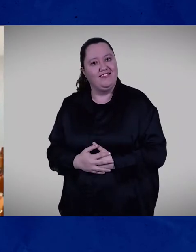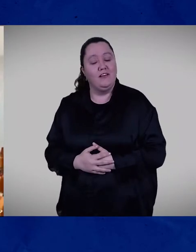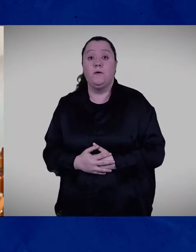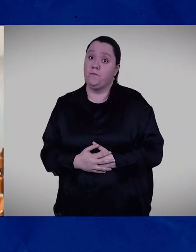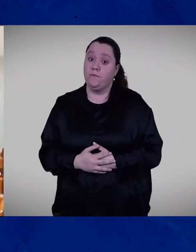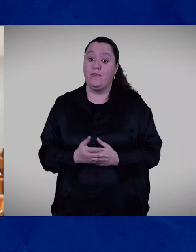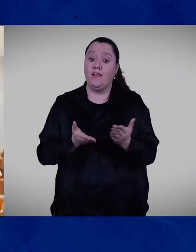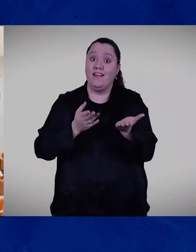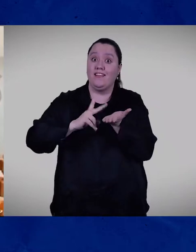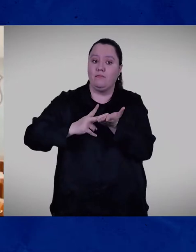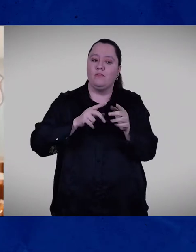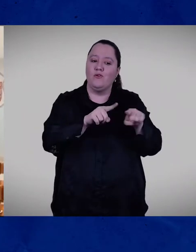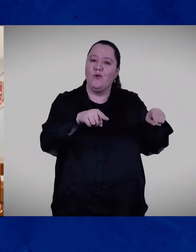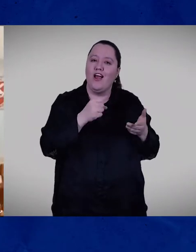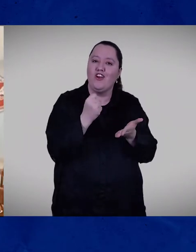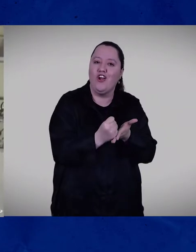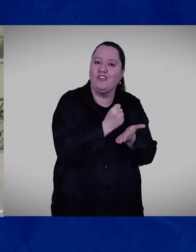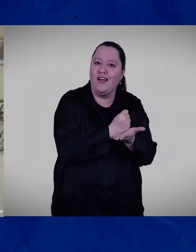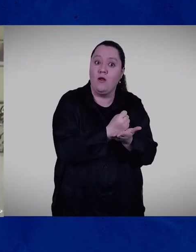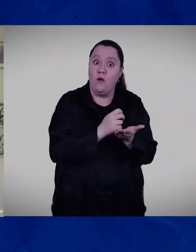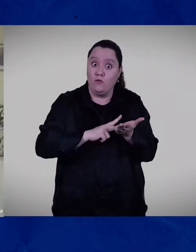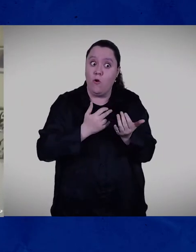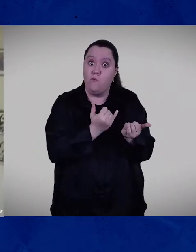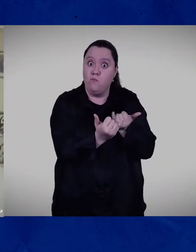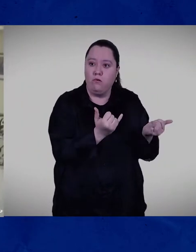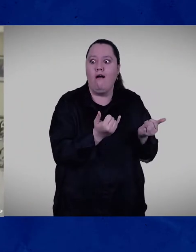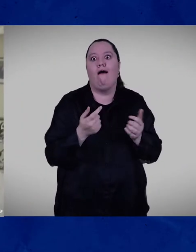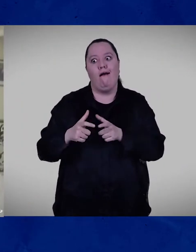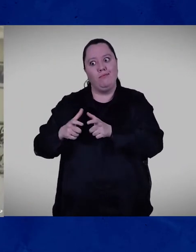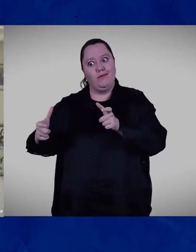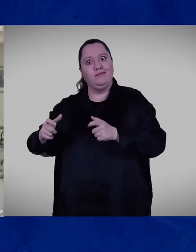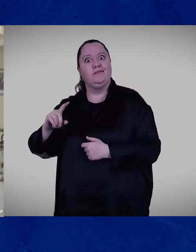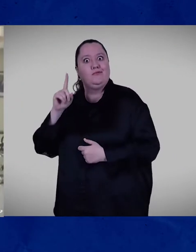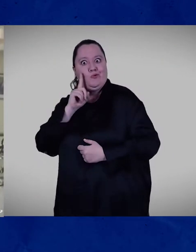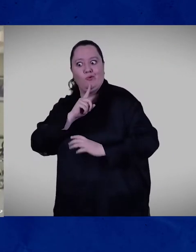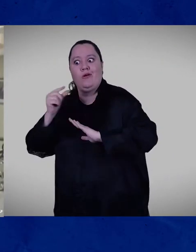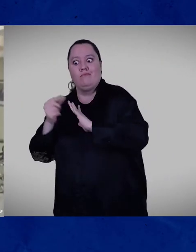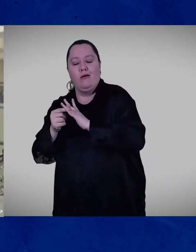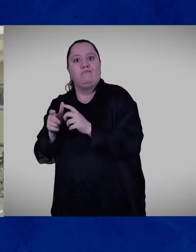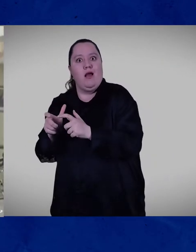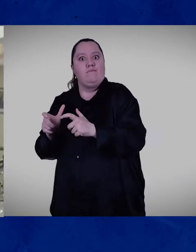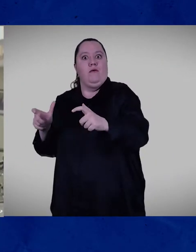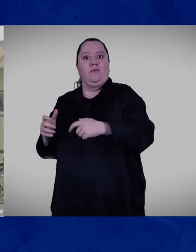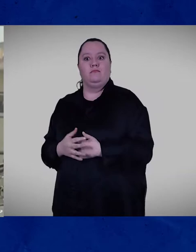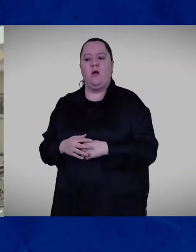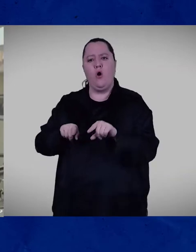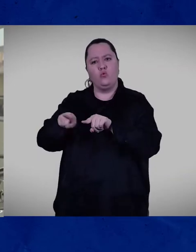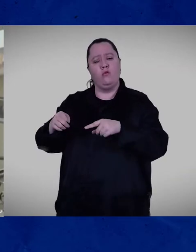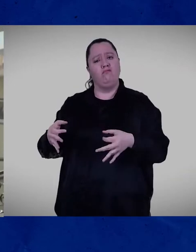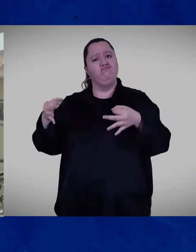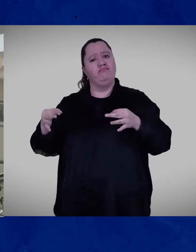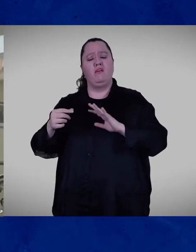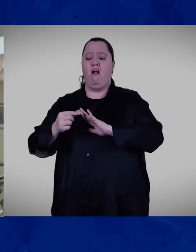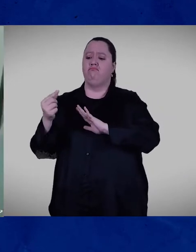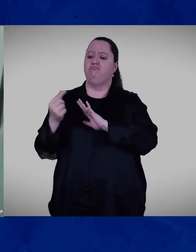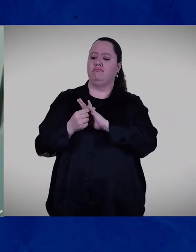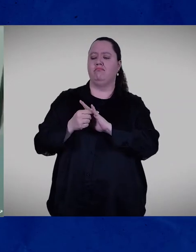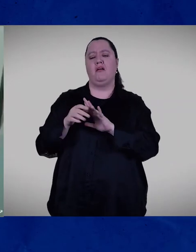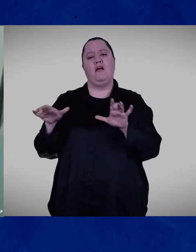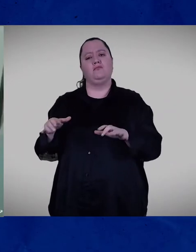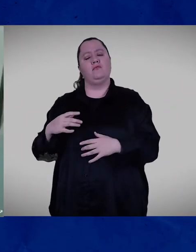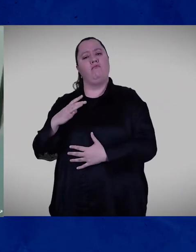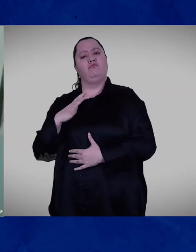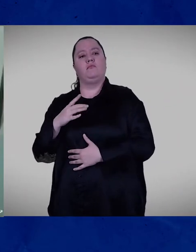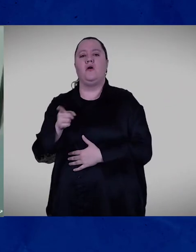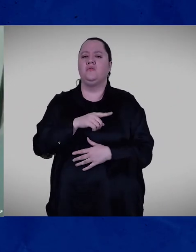esta entrevista. Y es que el servicio de intérprete en las notarías aumentó la demanda de matrimonios de este tipo en Colombia, unos en medio